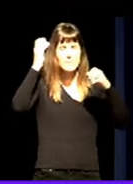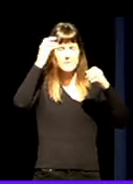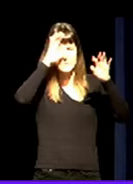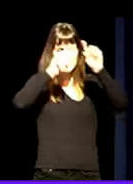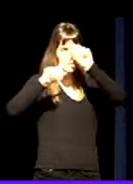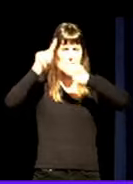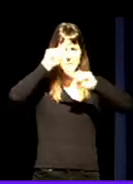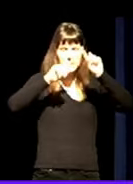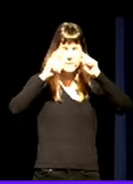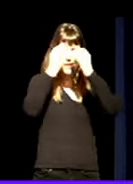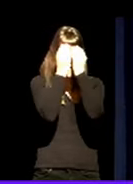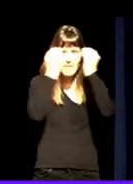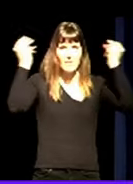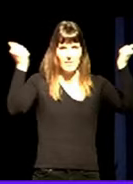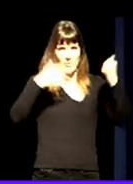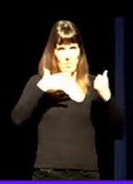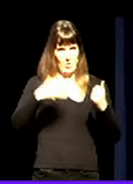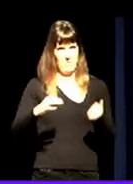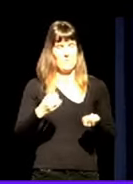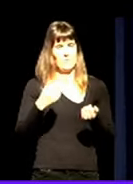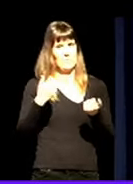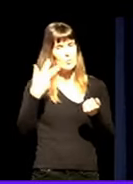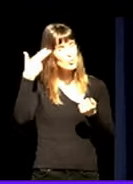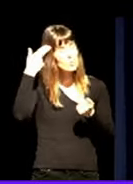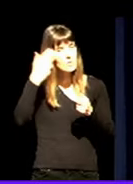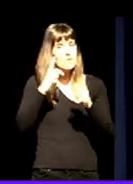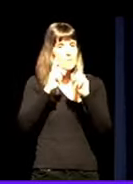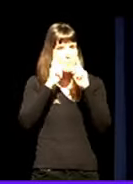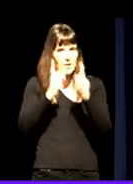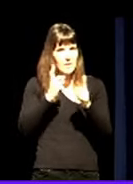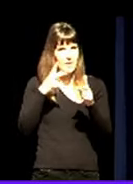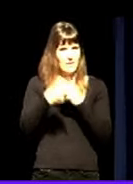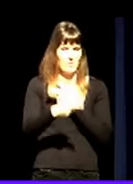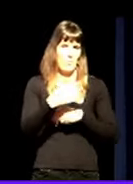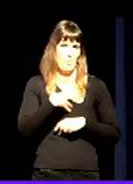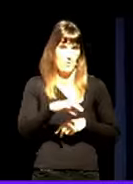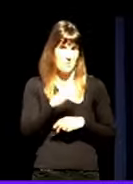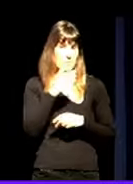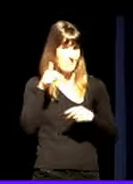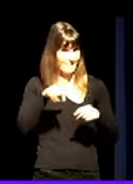Jora sorretan, dinamiko horretan, bombitea ariada, bai?